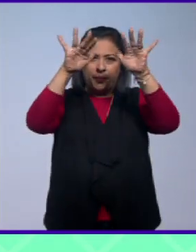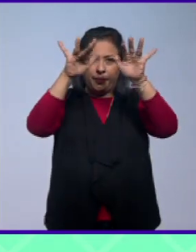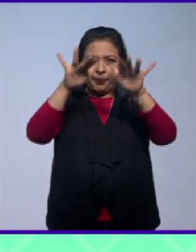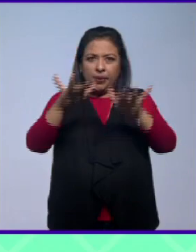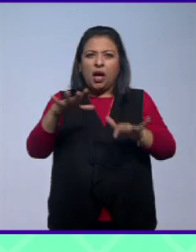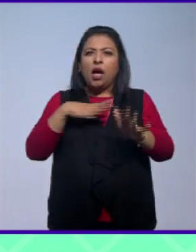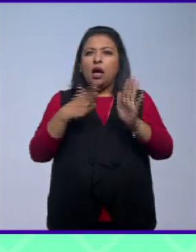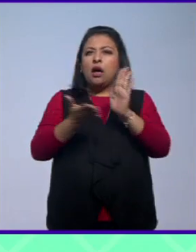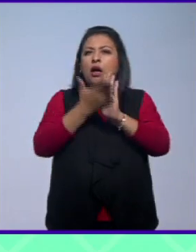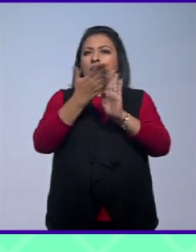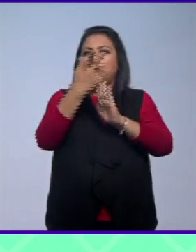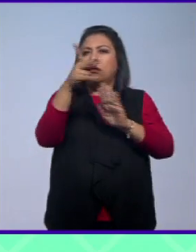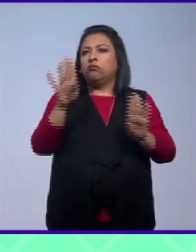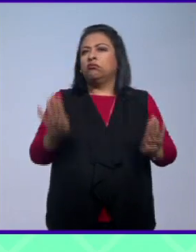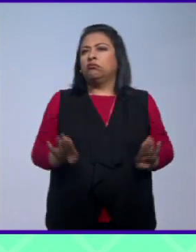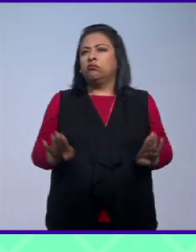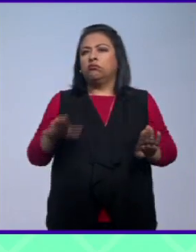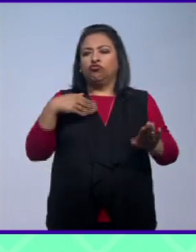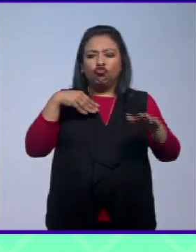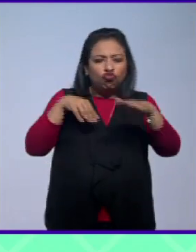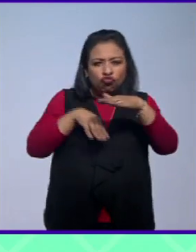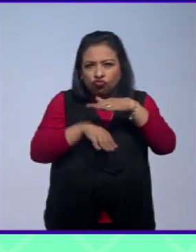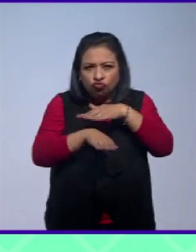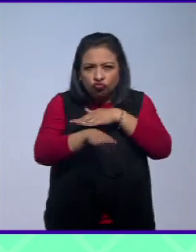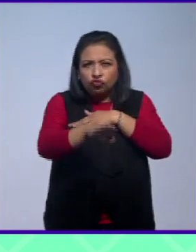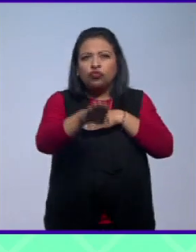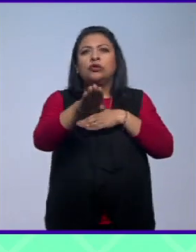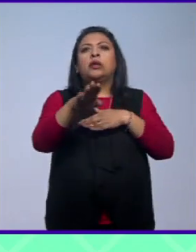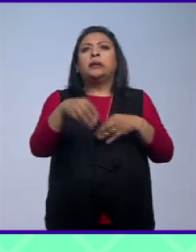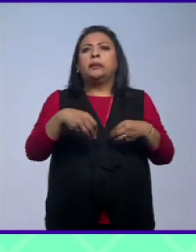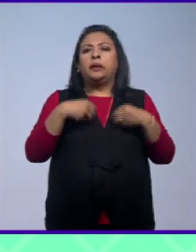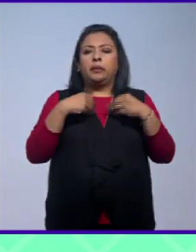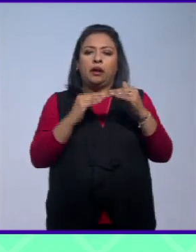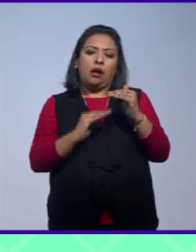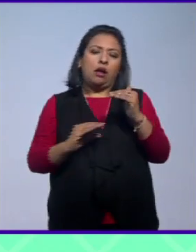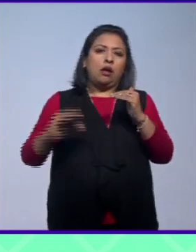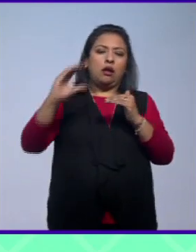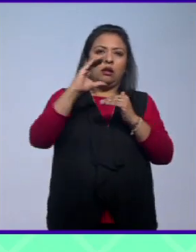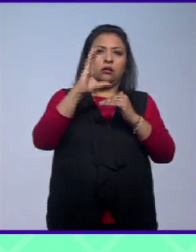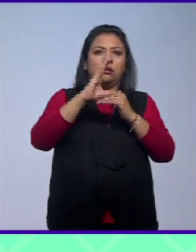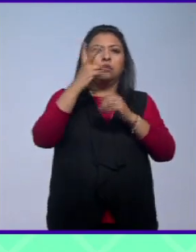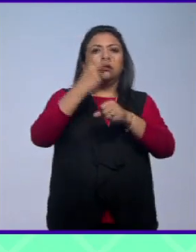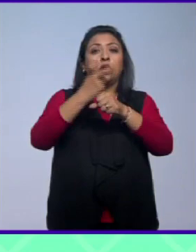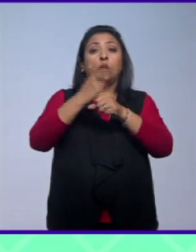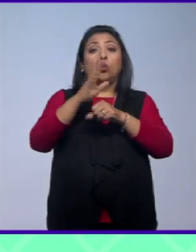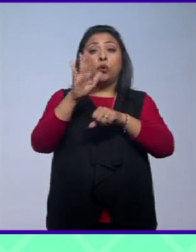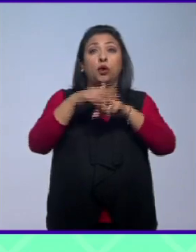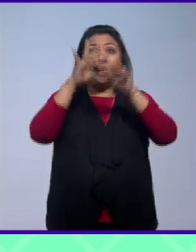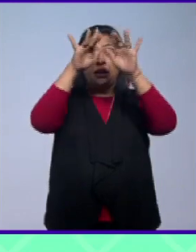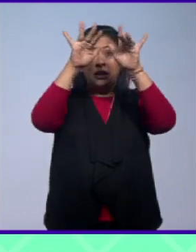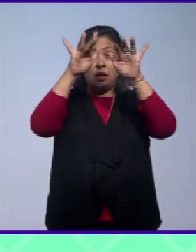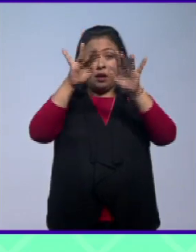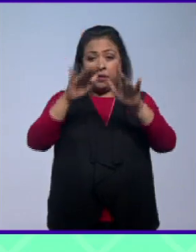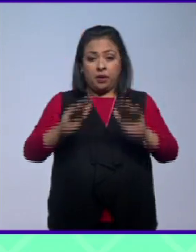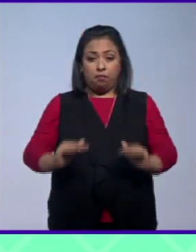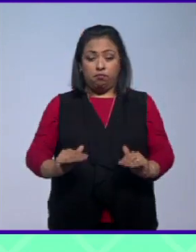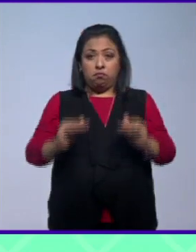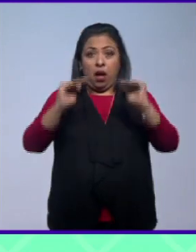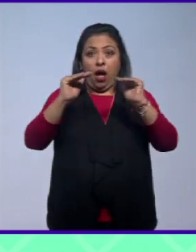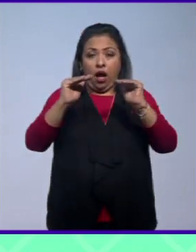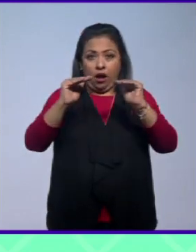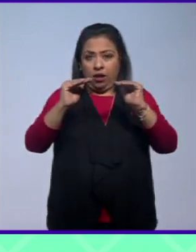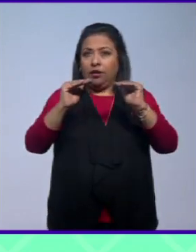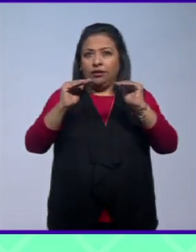construcción muy particular que pueden hacer túneles que pueden vivir en el segundo piso porque la nieve cubre toda la planta baja